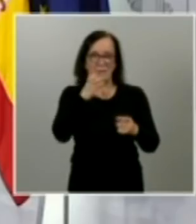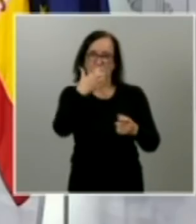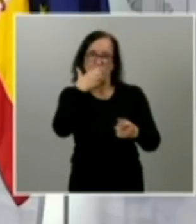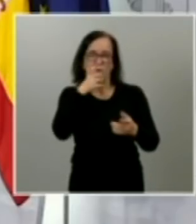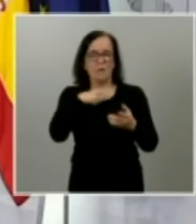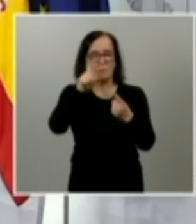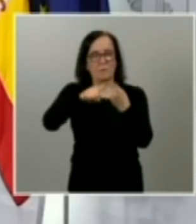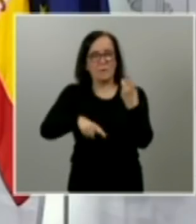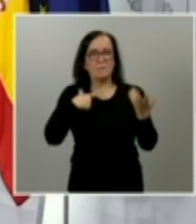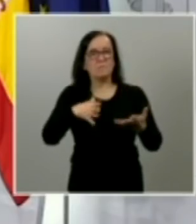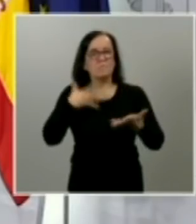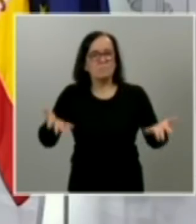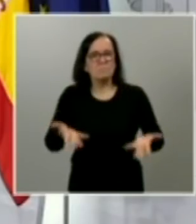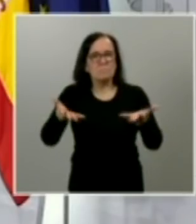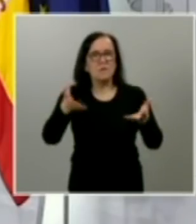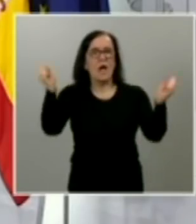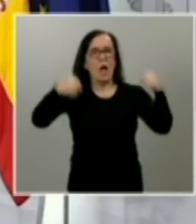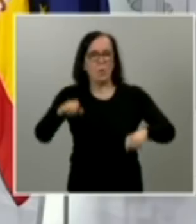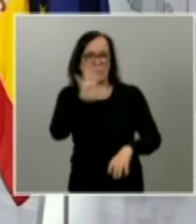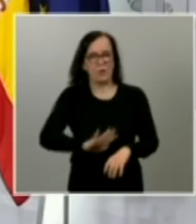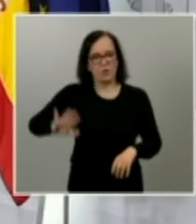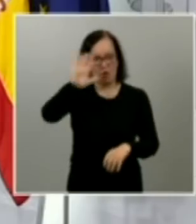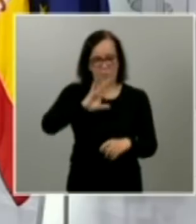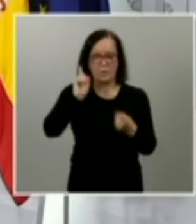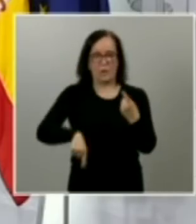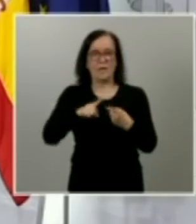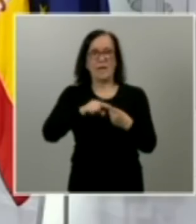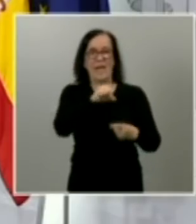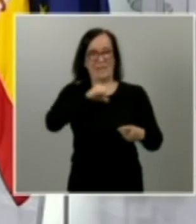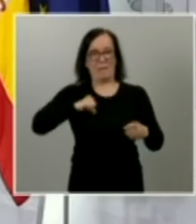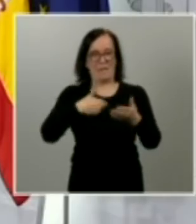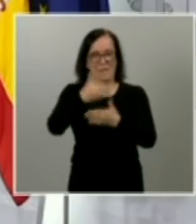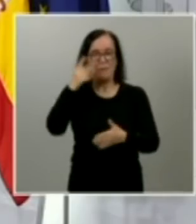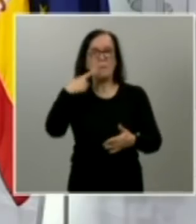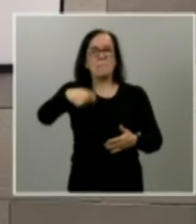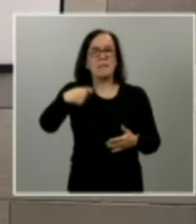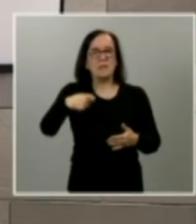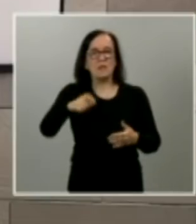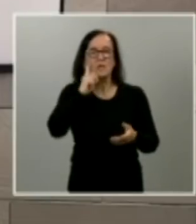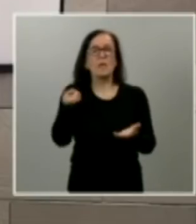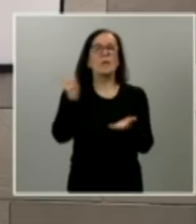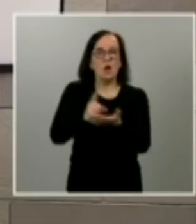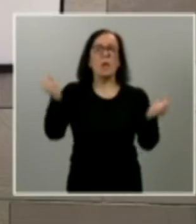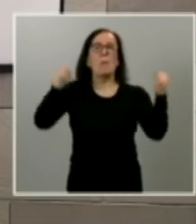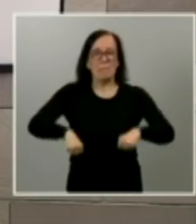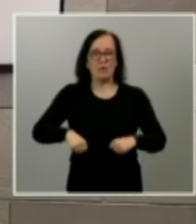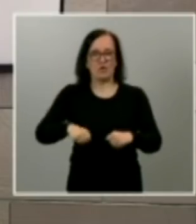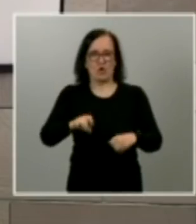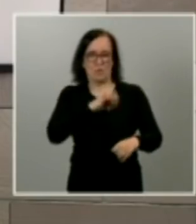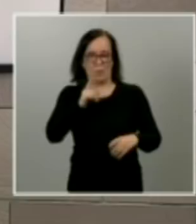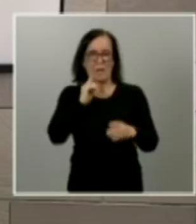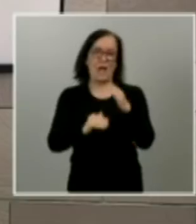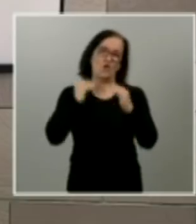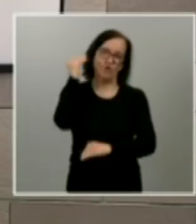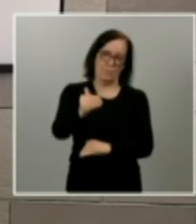oído ese anuncio del presidente del gobierno de prorrogar dos semanas más el estado de alarma ha pedido Sánchez más